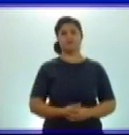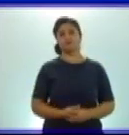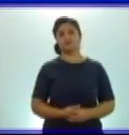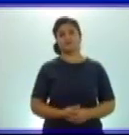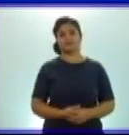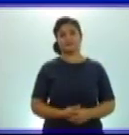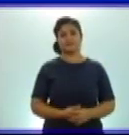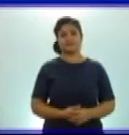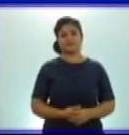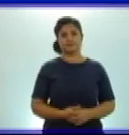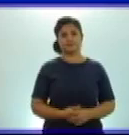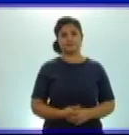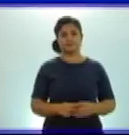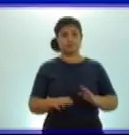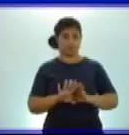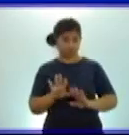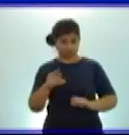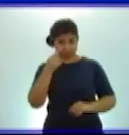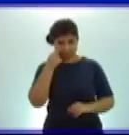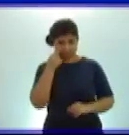¿Ya están todos ahí?